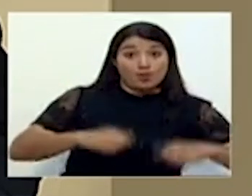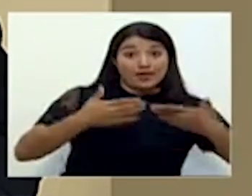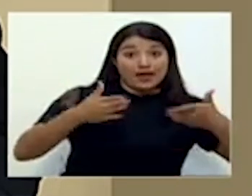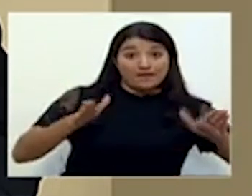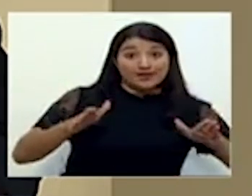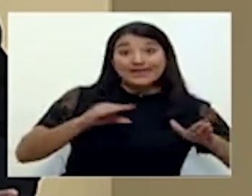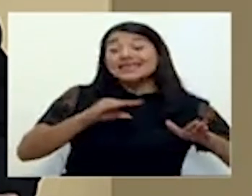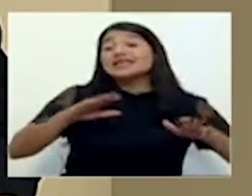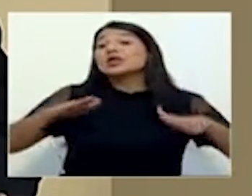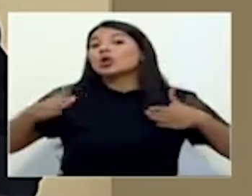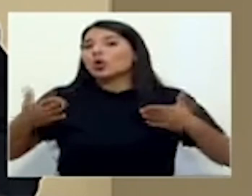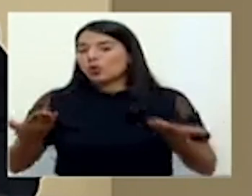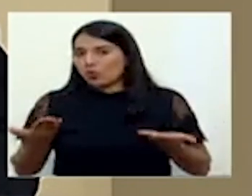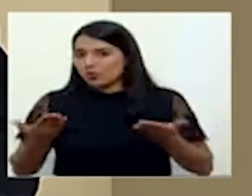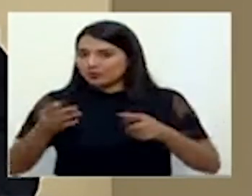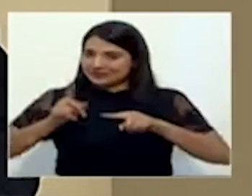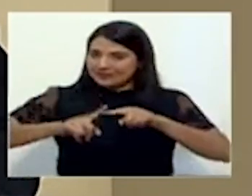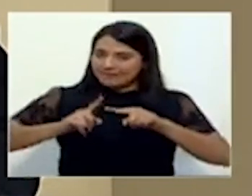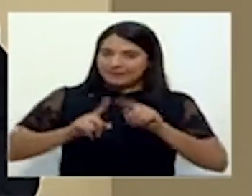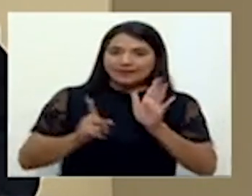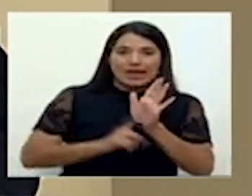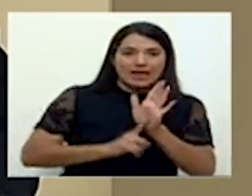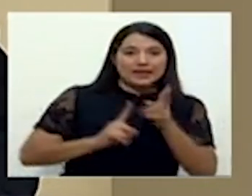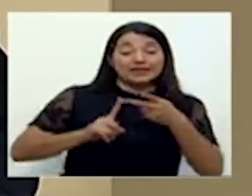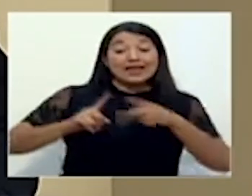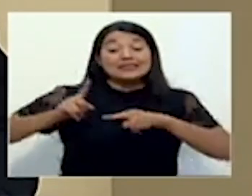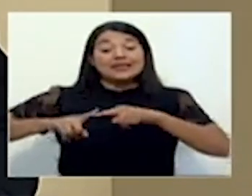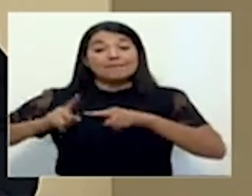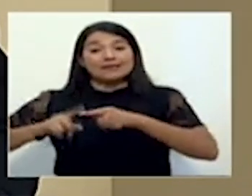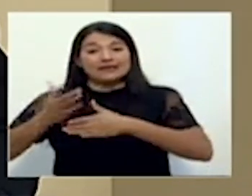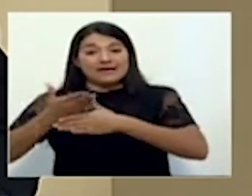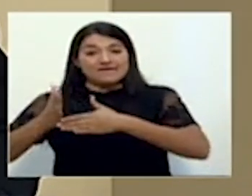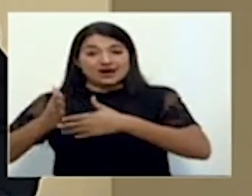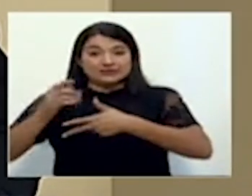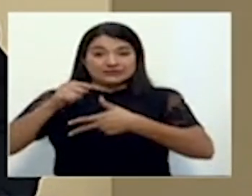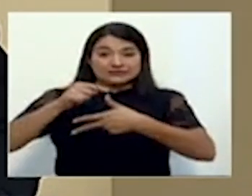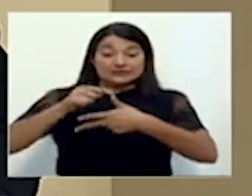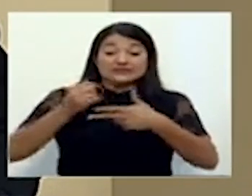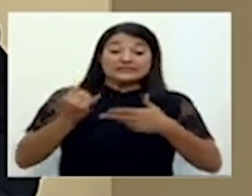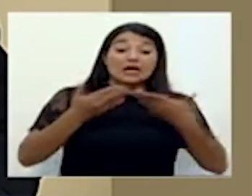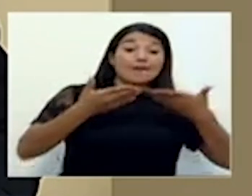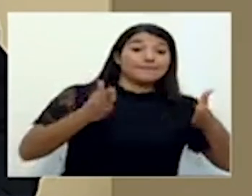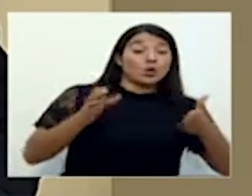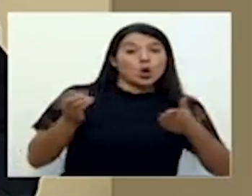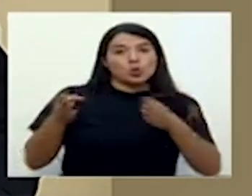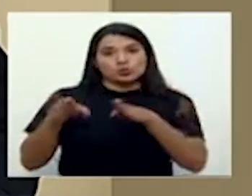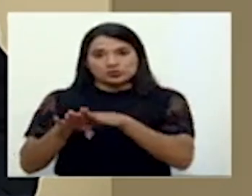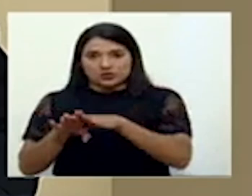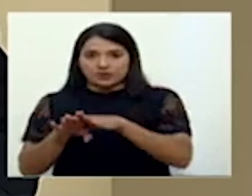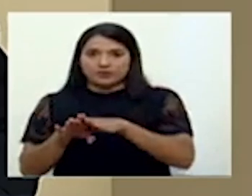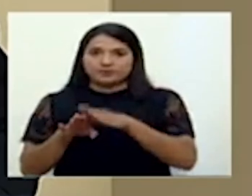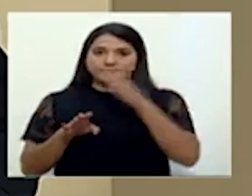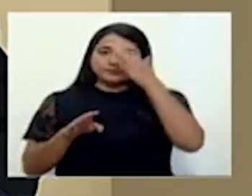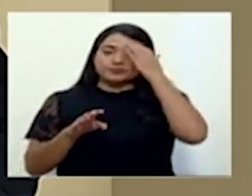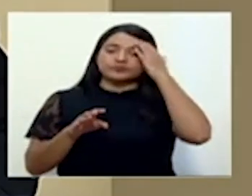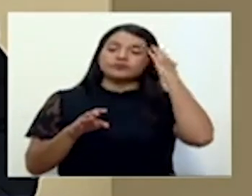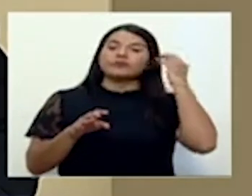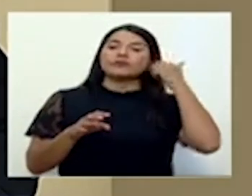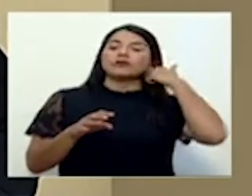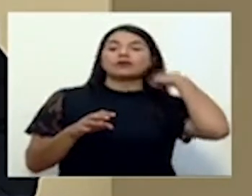condiciones según las alertas y las fases tanto de apertura como de cierre. En términos del número de